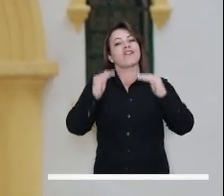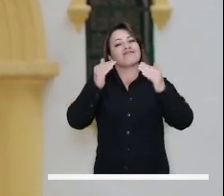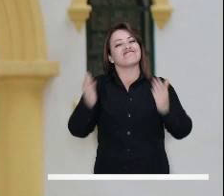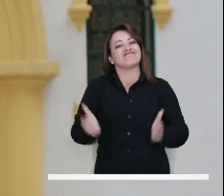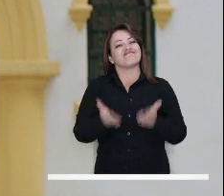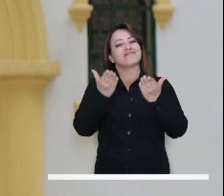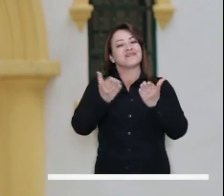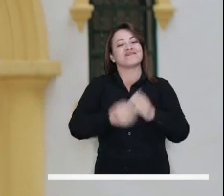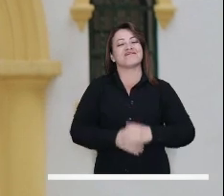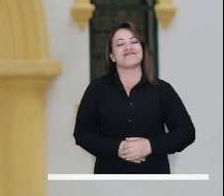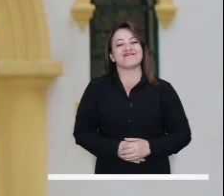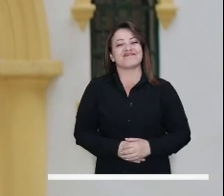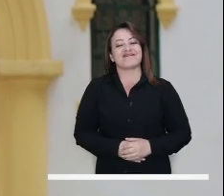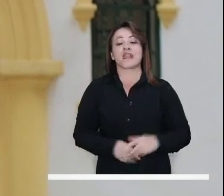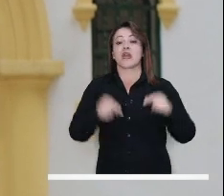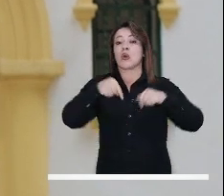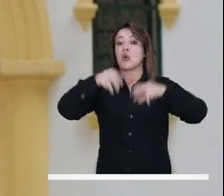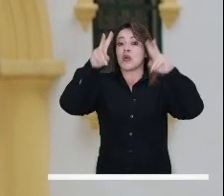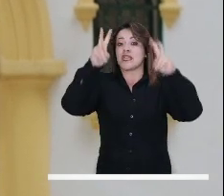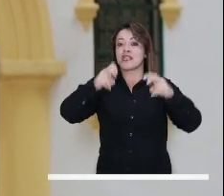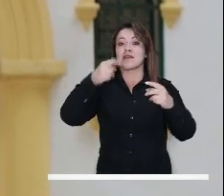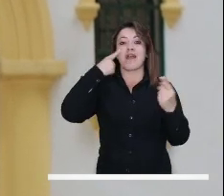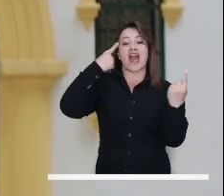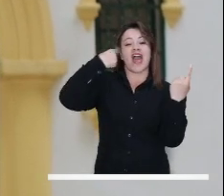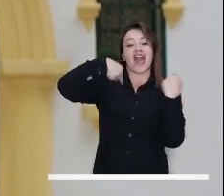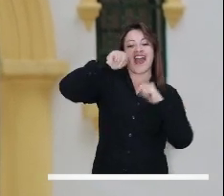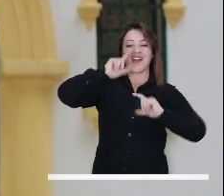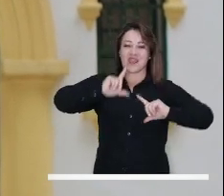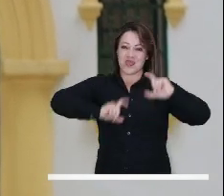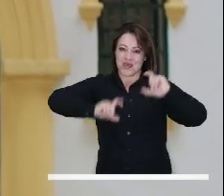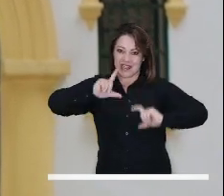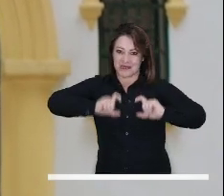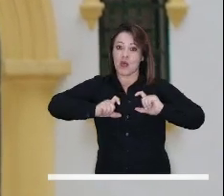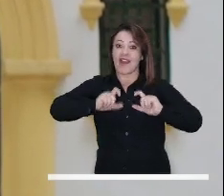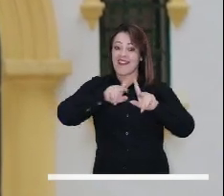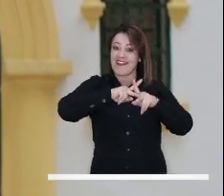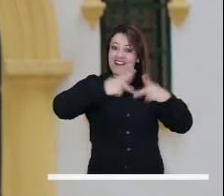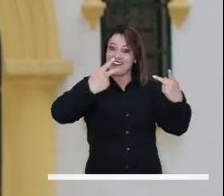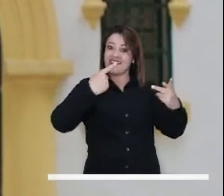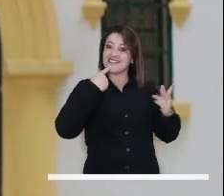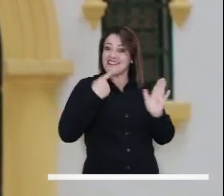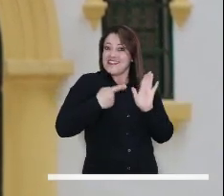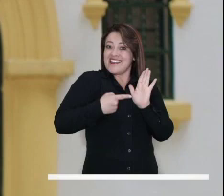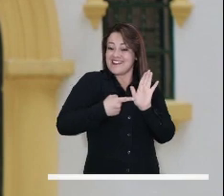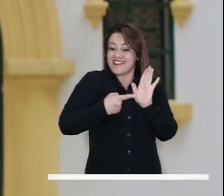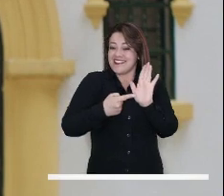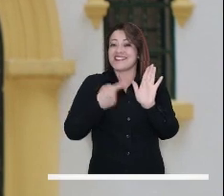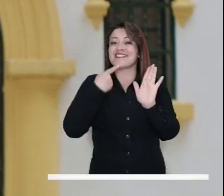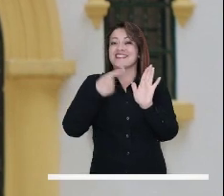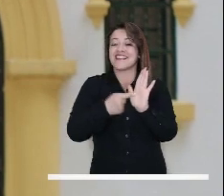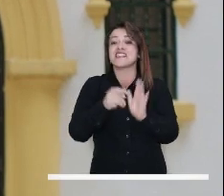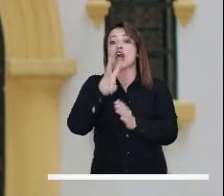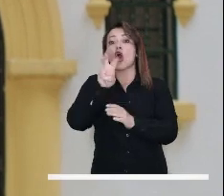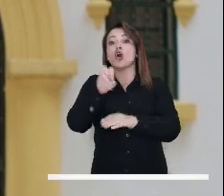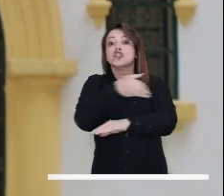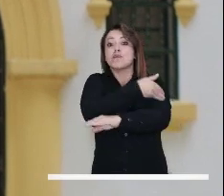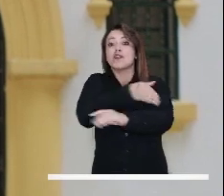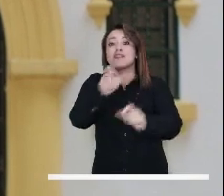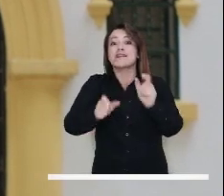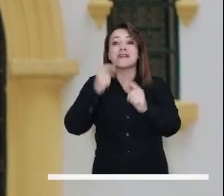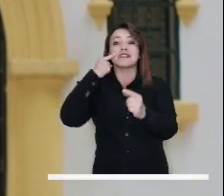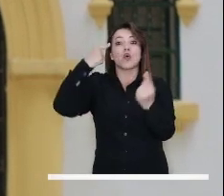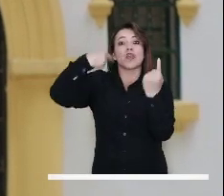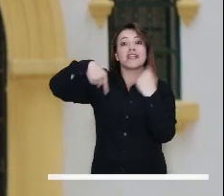en nuestro diario vivir. Hoy estaremos hablando de turismo. Según datos de la revista Forbes, Bogotá recibe a más de 8